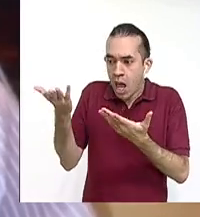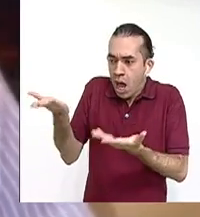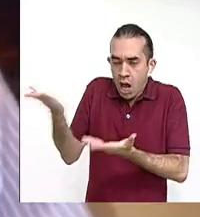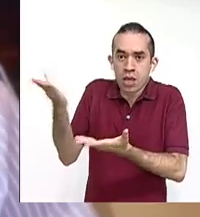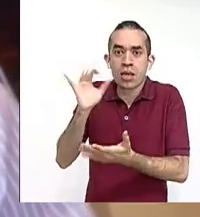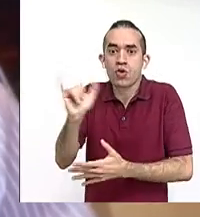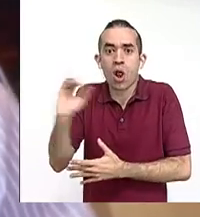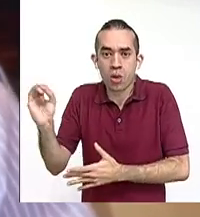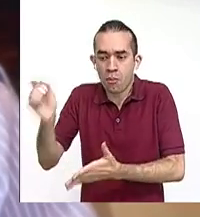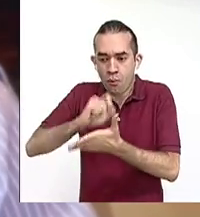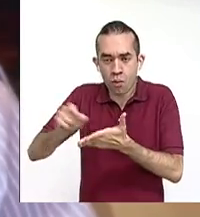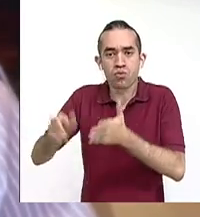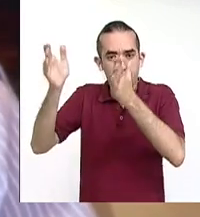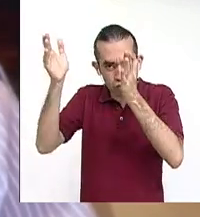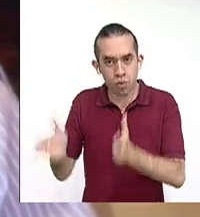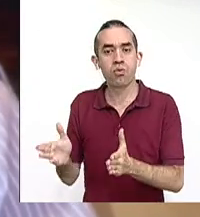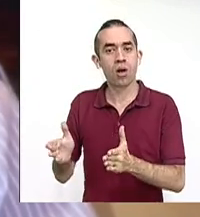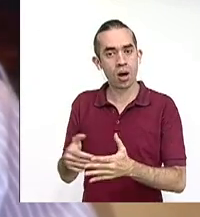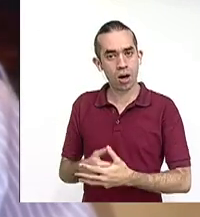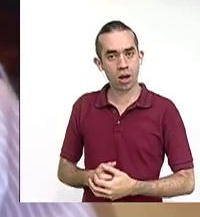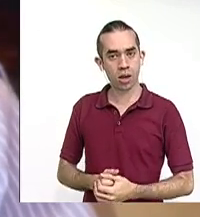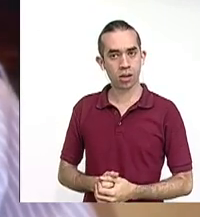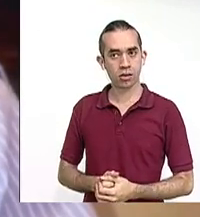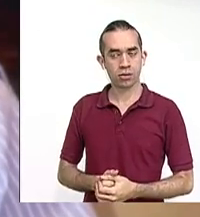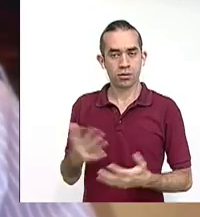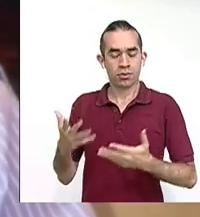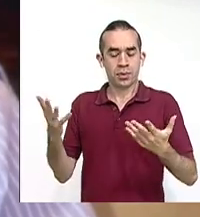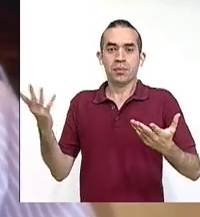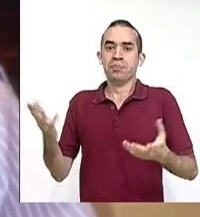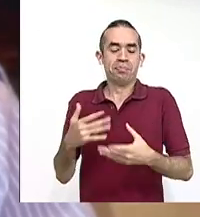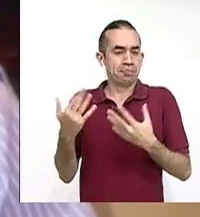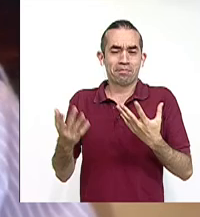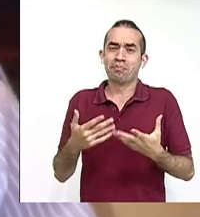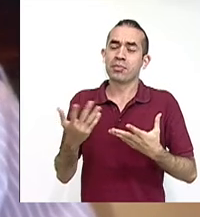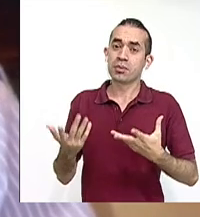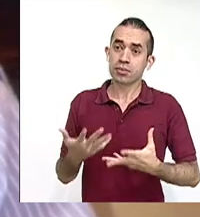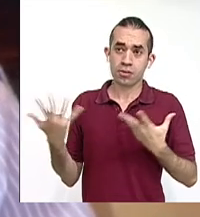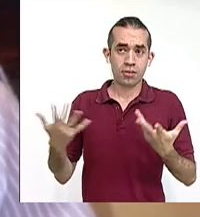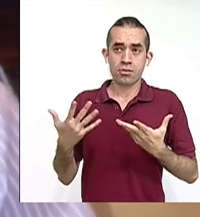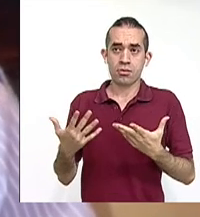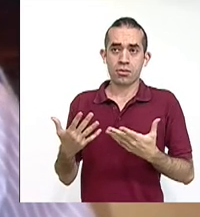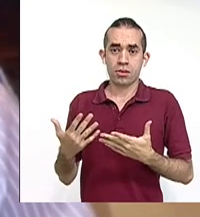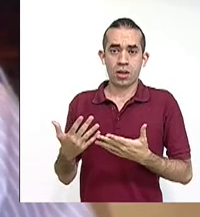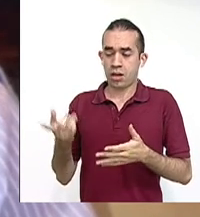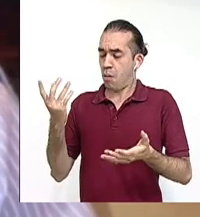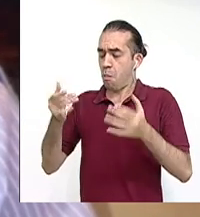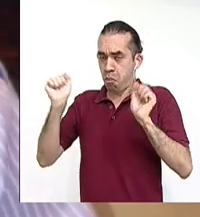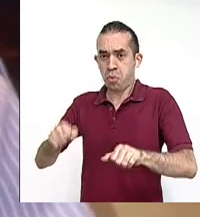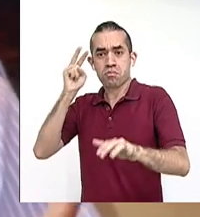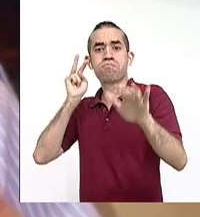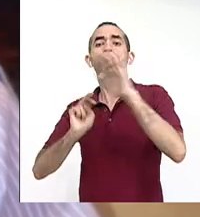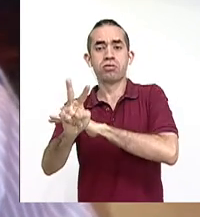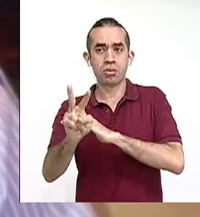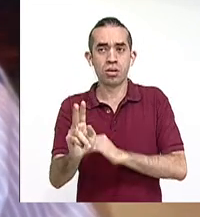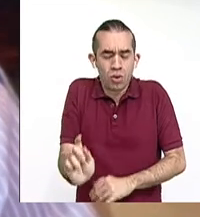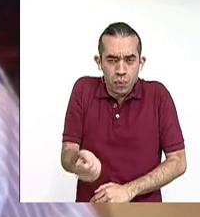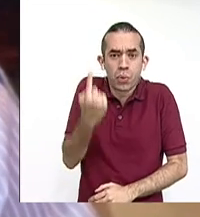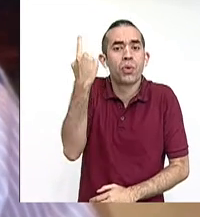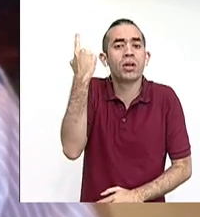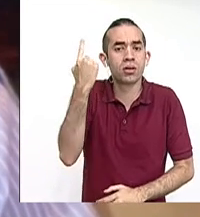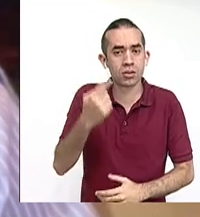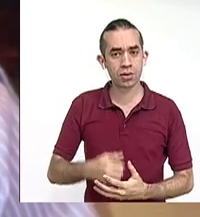tiene como escritora antes de su tiempo. Es lo único.